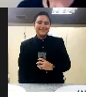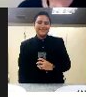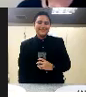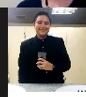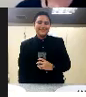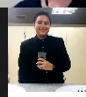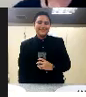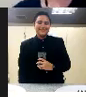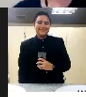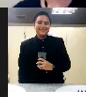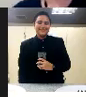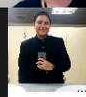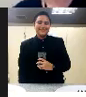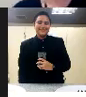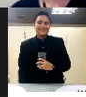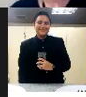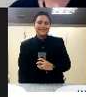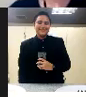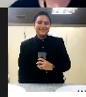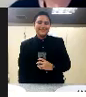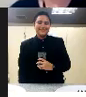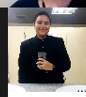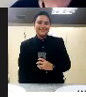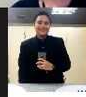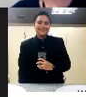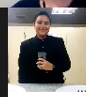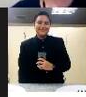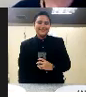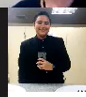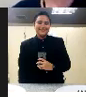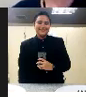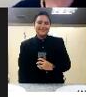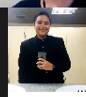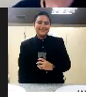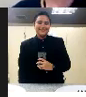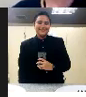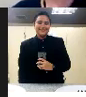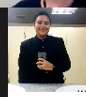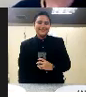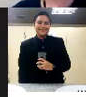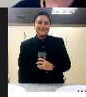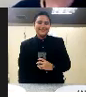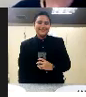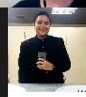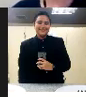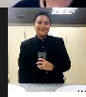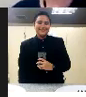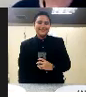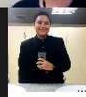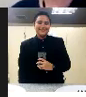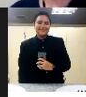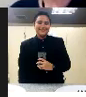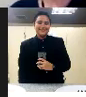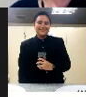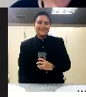tiene más conexiones que tú las conexiones son clave para tener éxito en cualquier área que involucre interacción con el ser